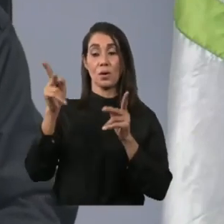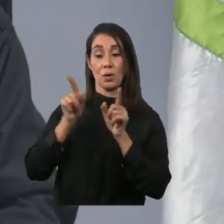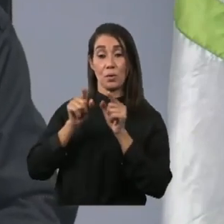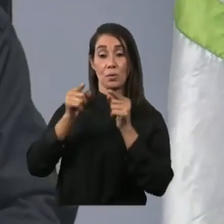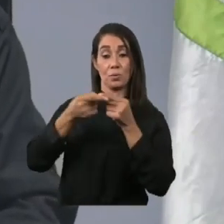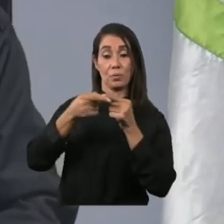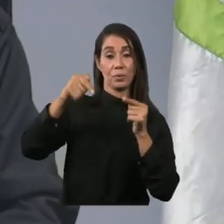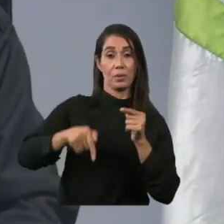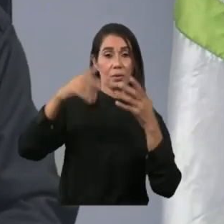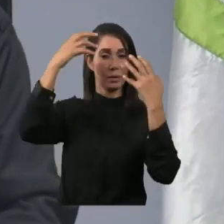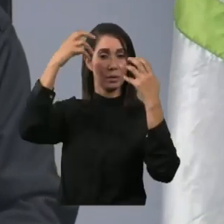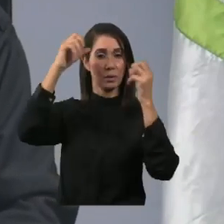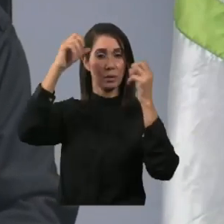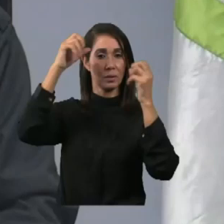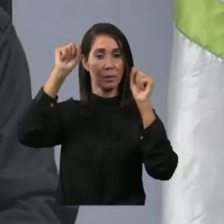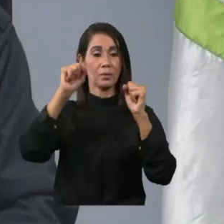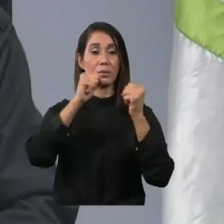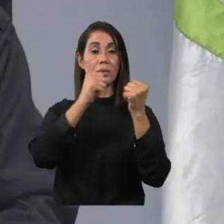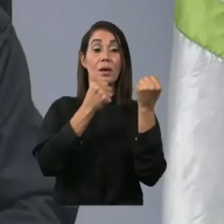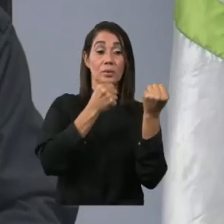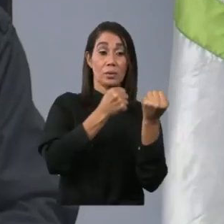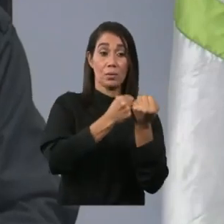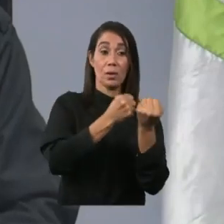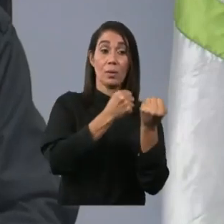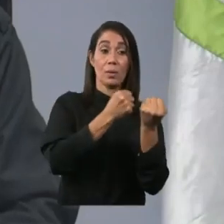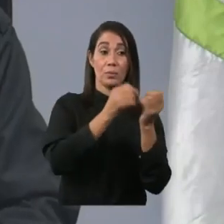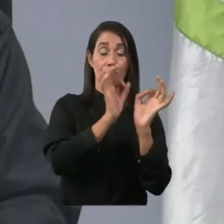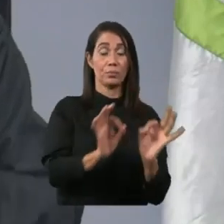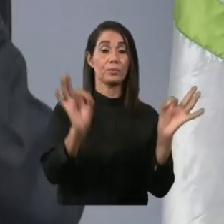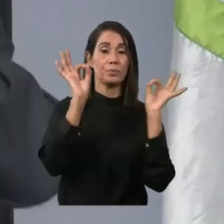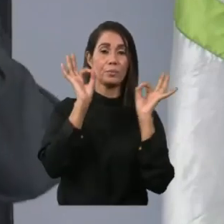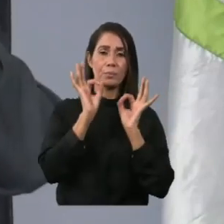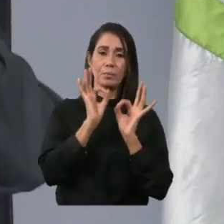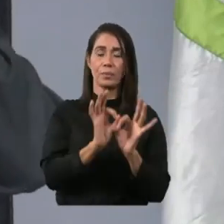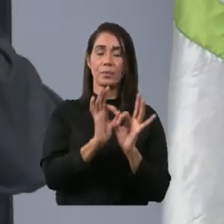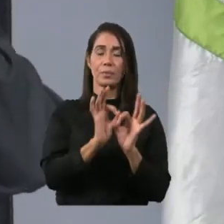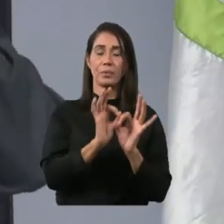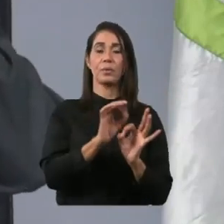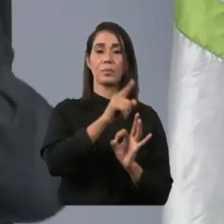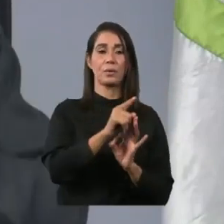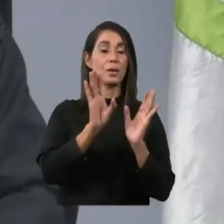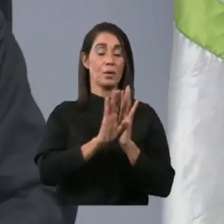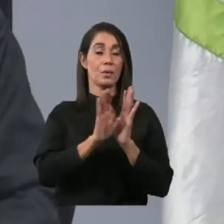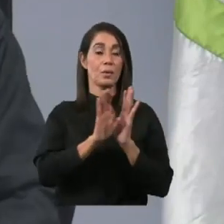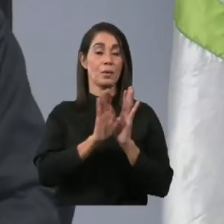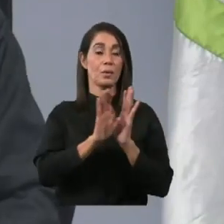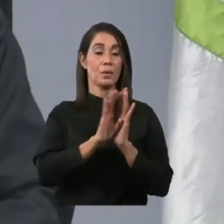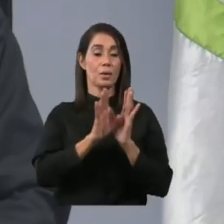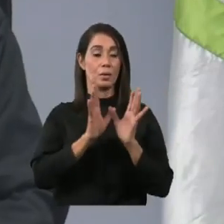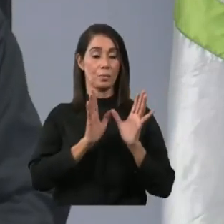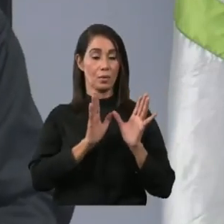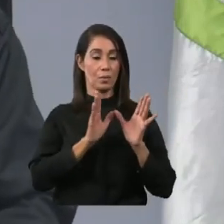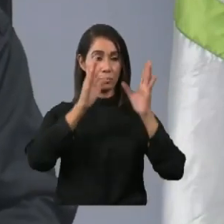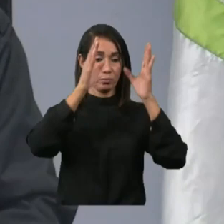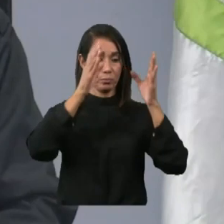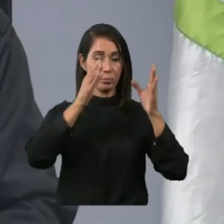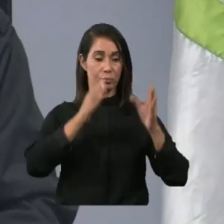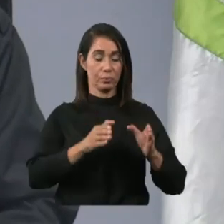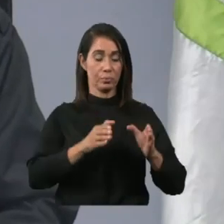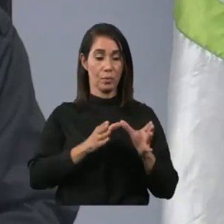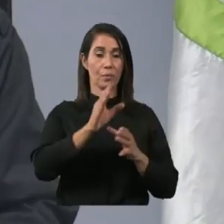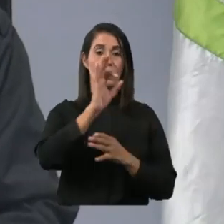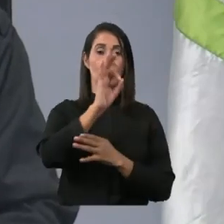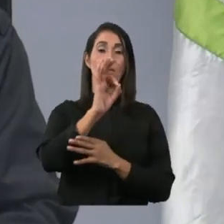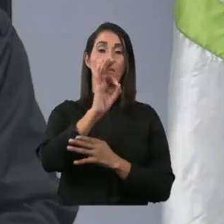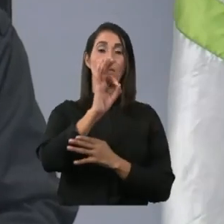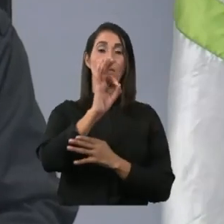han hecho aportes significativos como los que tienen que ver con funerarias y otros que han sido aportados